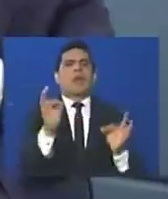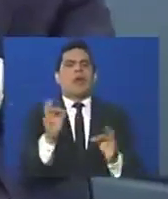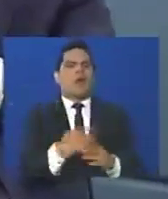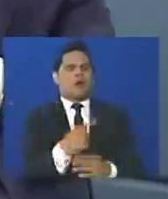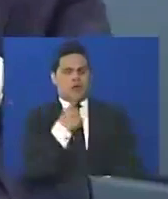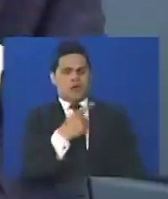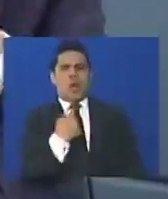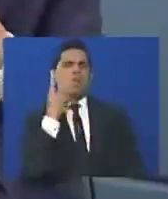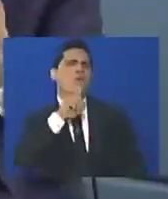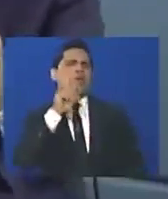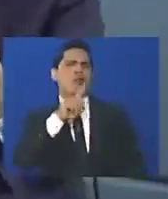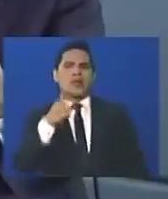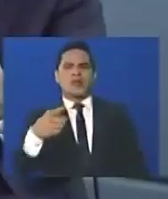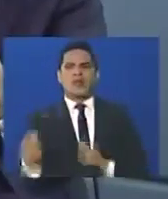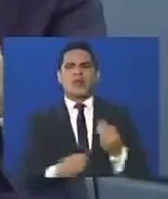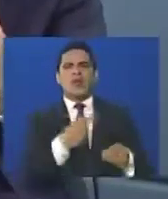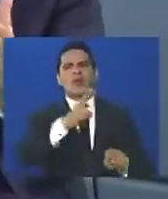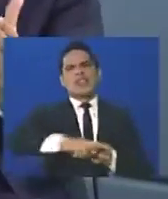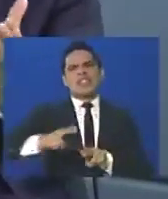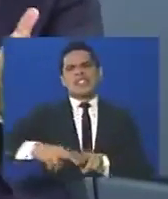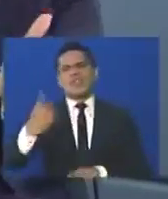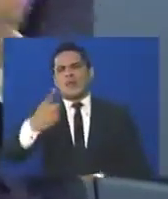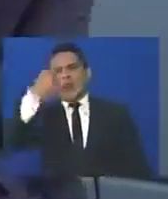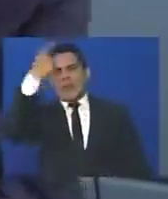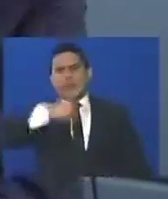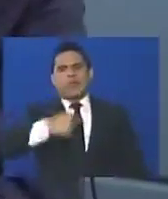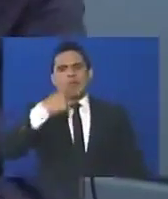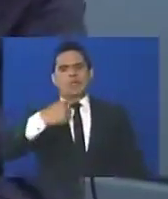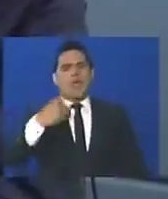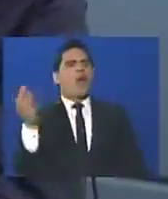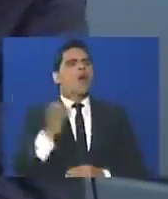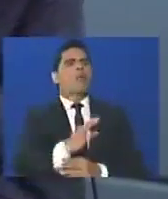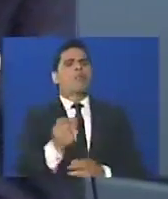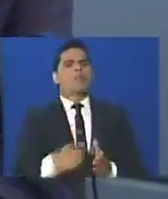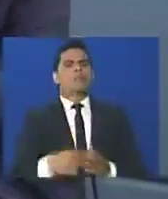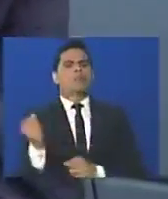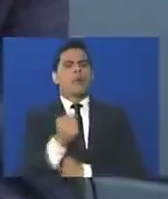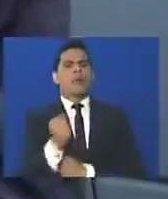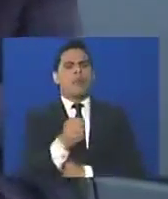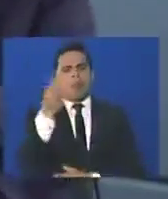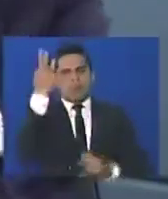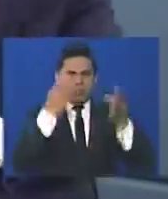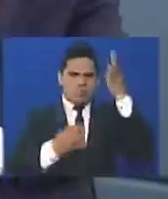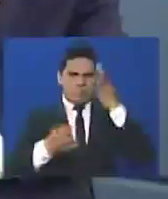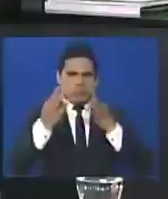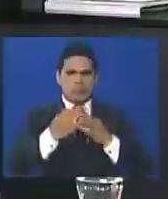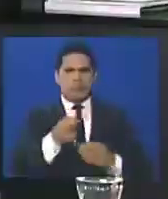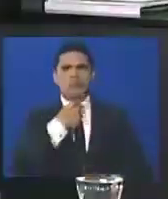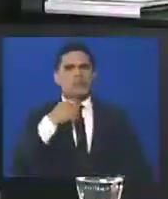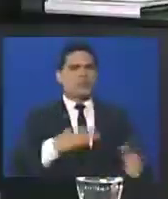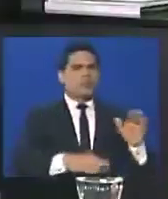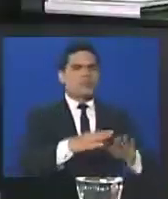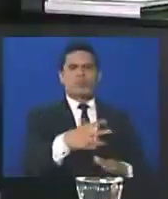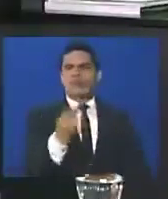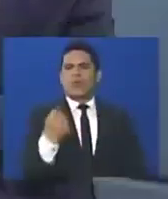ocurriendo? ¿Cómo te sientas tú con alguien que se quiera hacer el loco, con estos asesinatos que ha habido en Venezuela? No te puedes sentar.